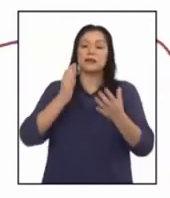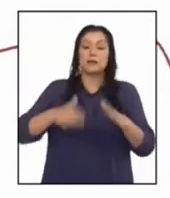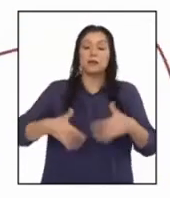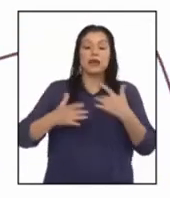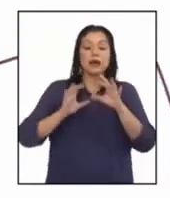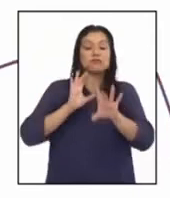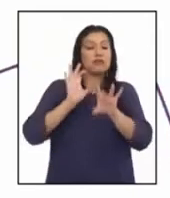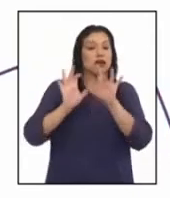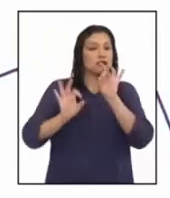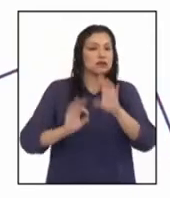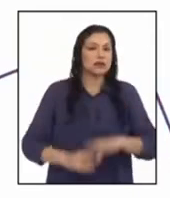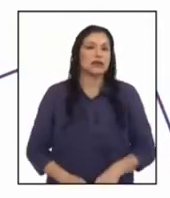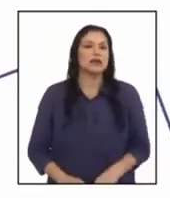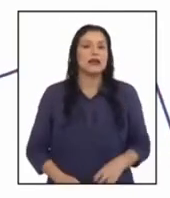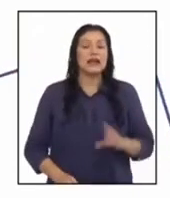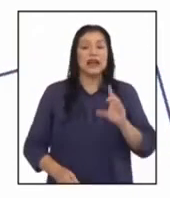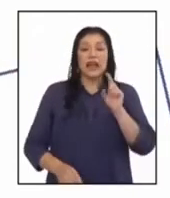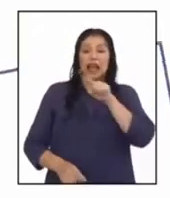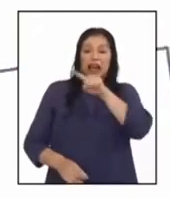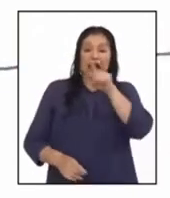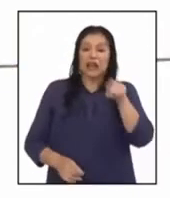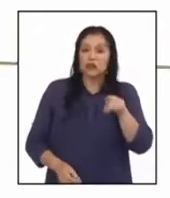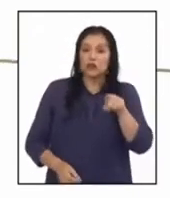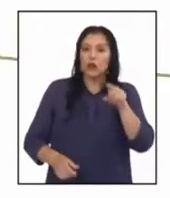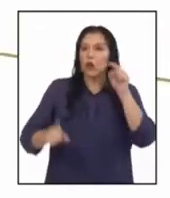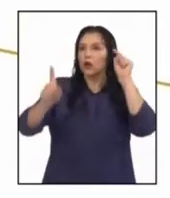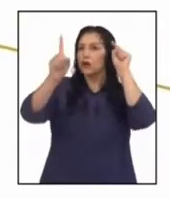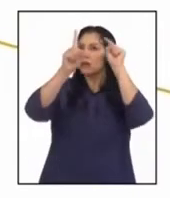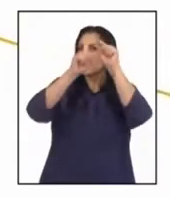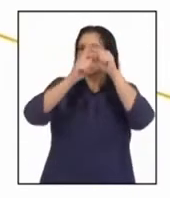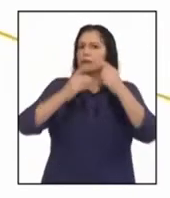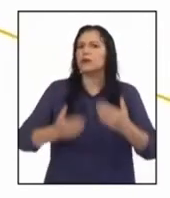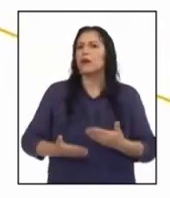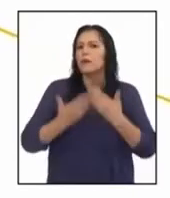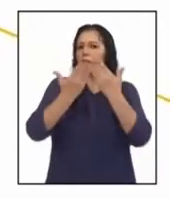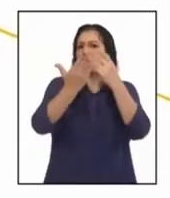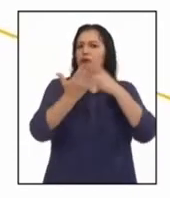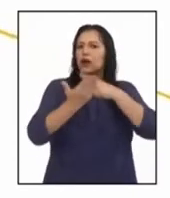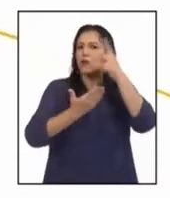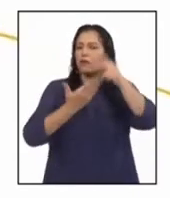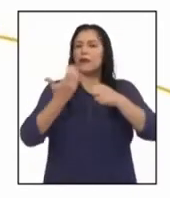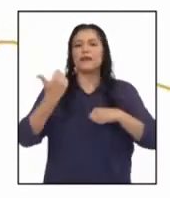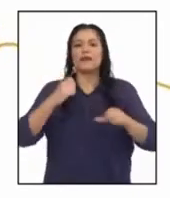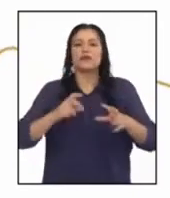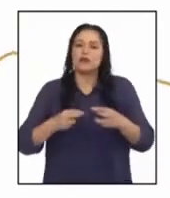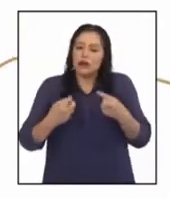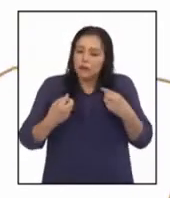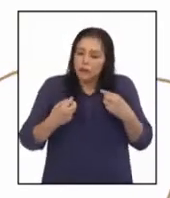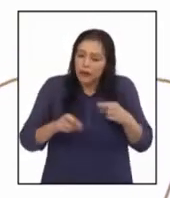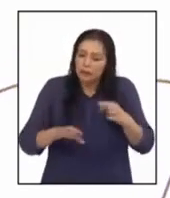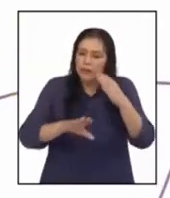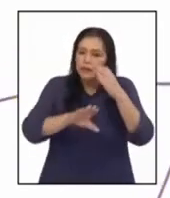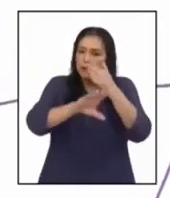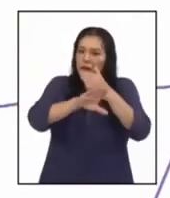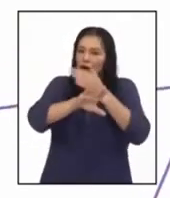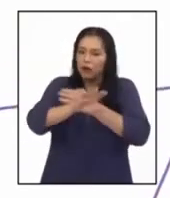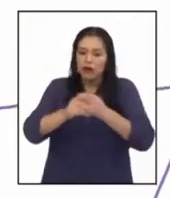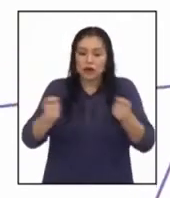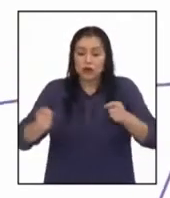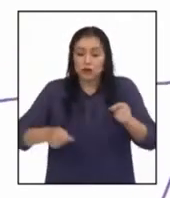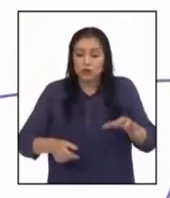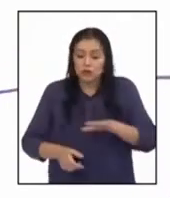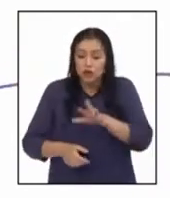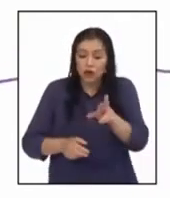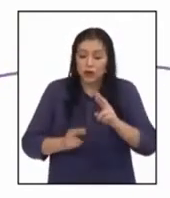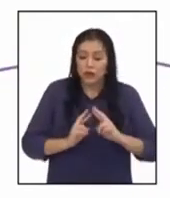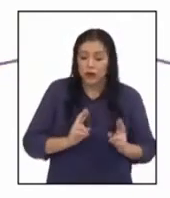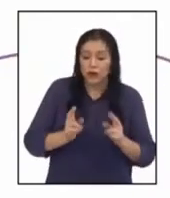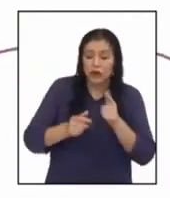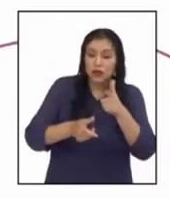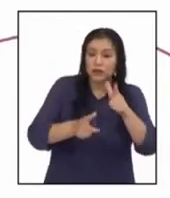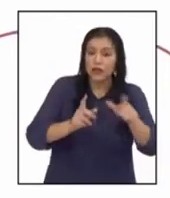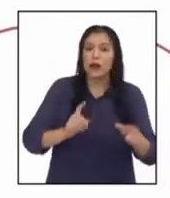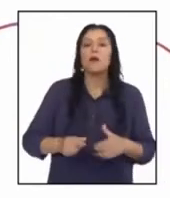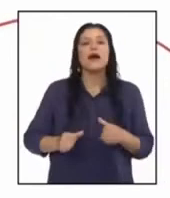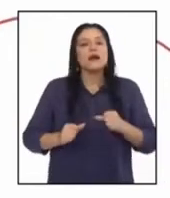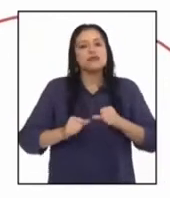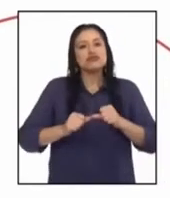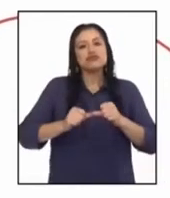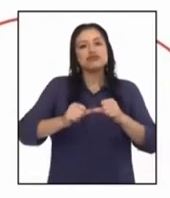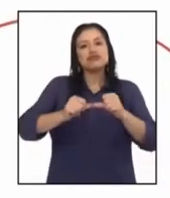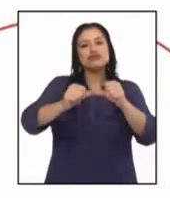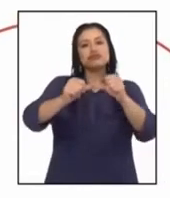identificar. Todo ello con la finalidad de proponer un plan de acción que permita mejorar la gestión de la cuenca y asegurar la